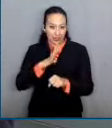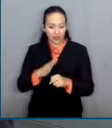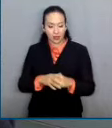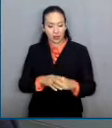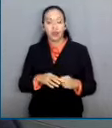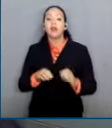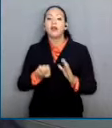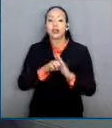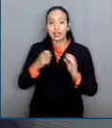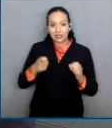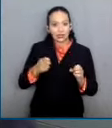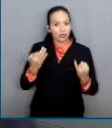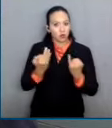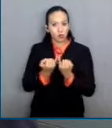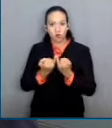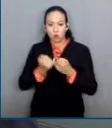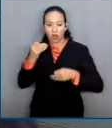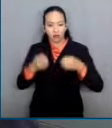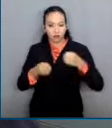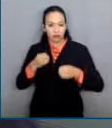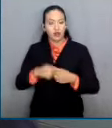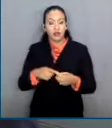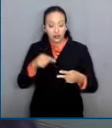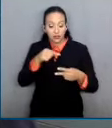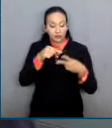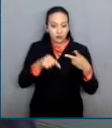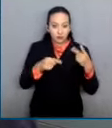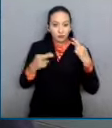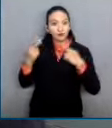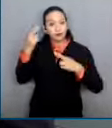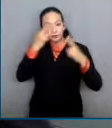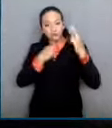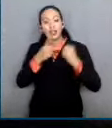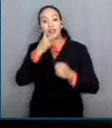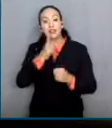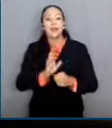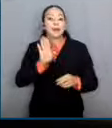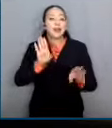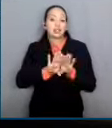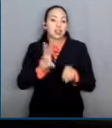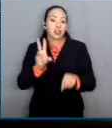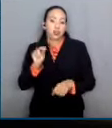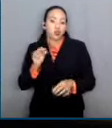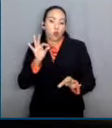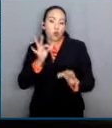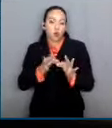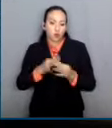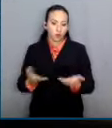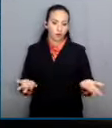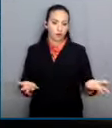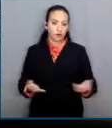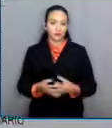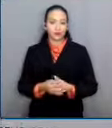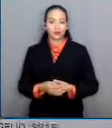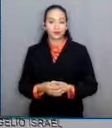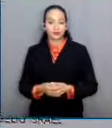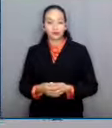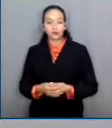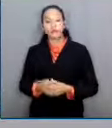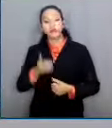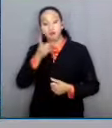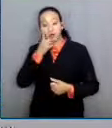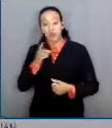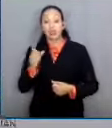vigente en México han estado interpretando que no se debe de aplicar. ¡Qué bueno! Advirtieron que el posicionamiento en la Cámara Alta